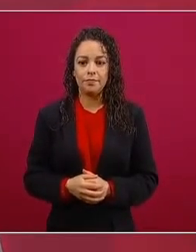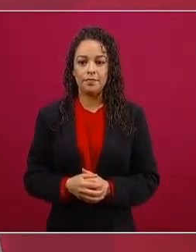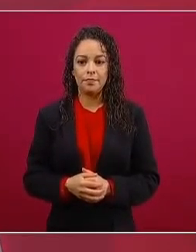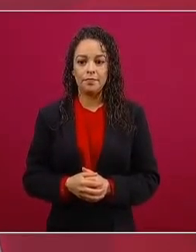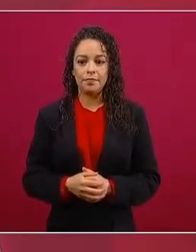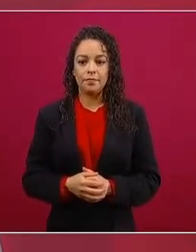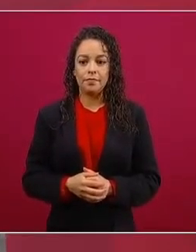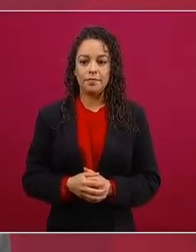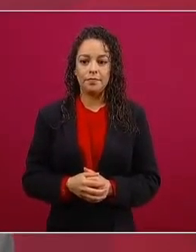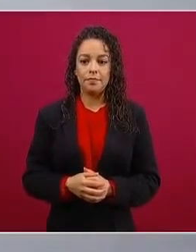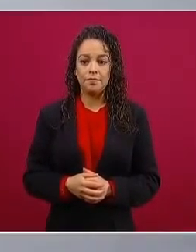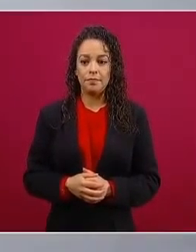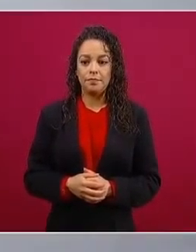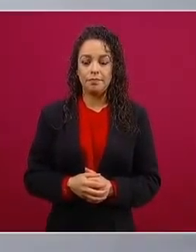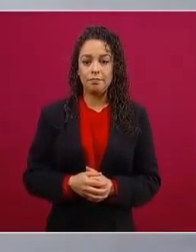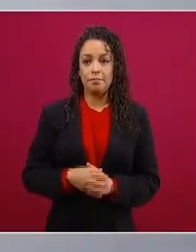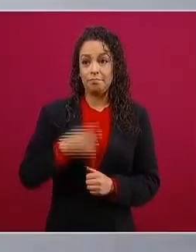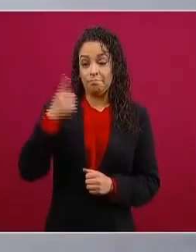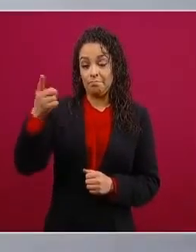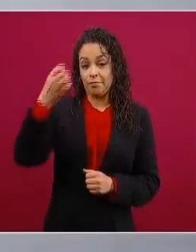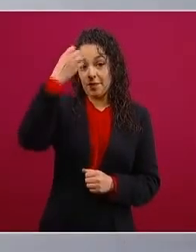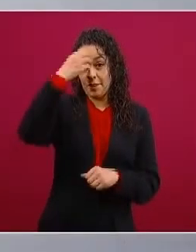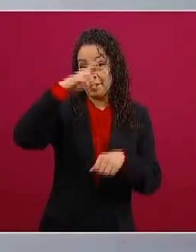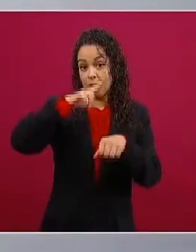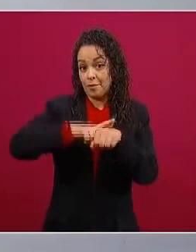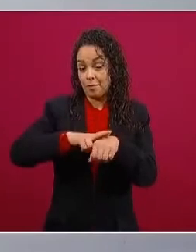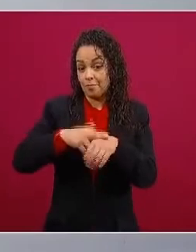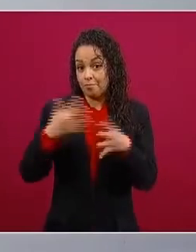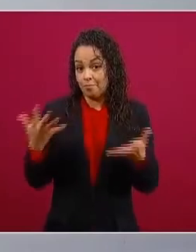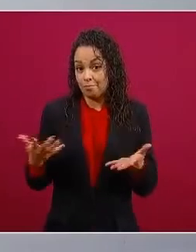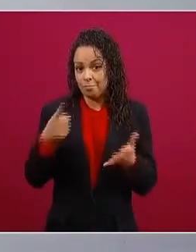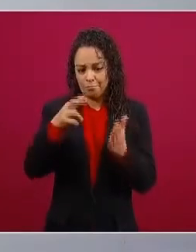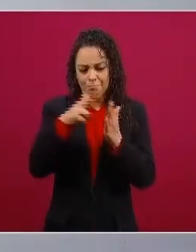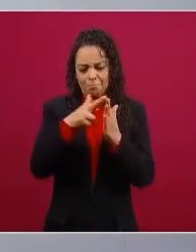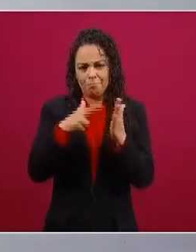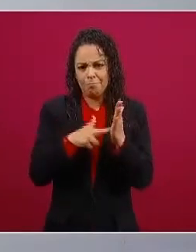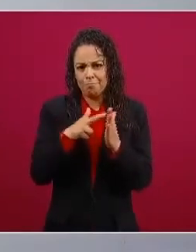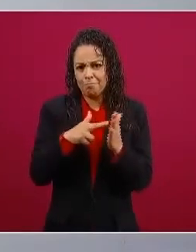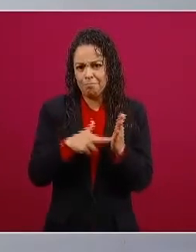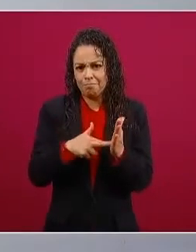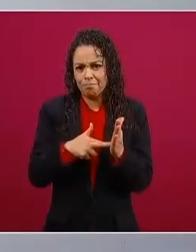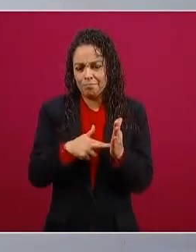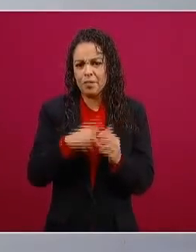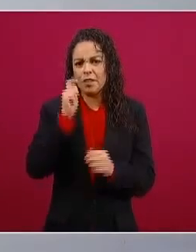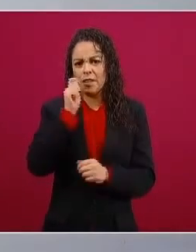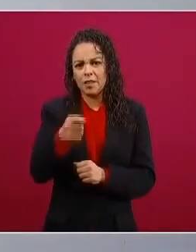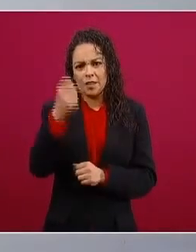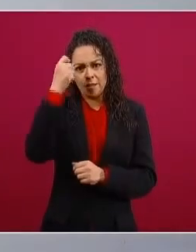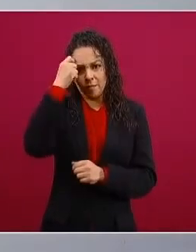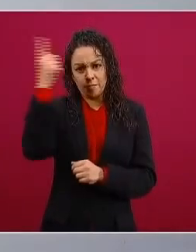esas llamadas reformas estructurales pues no surgieron de México